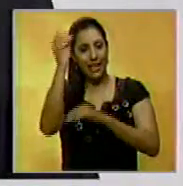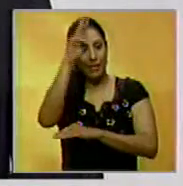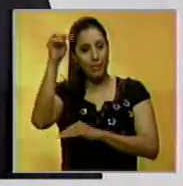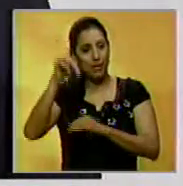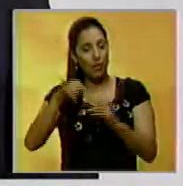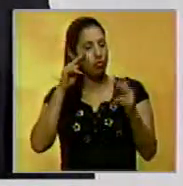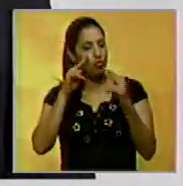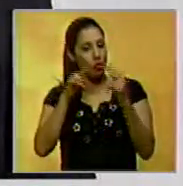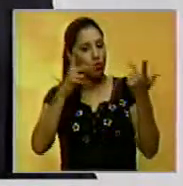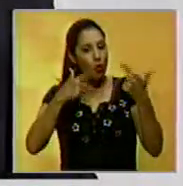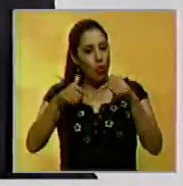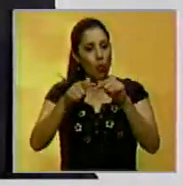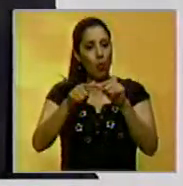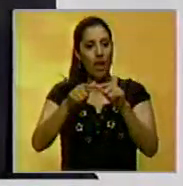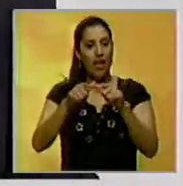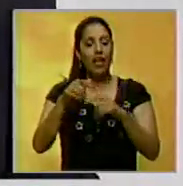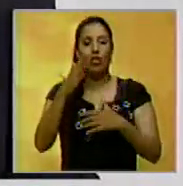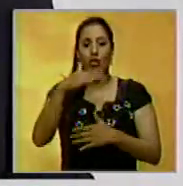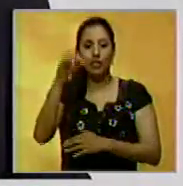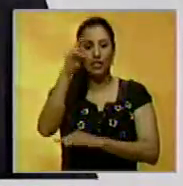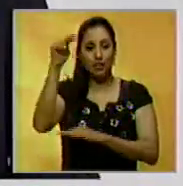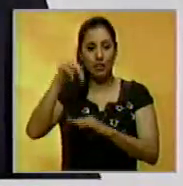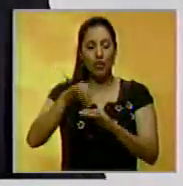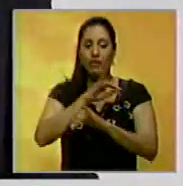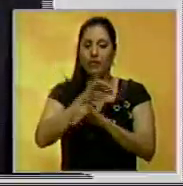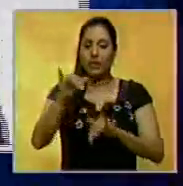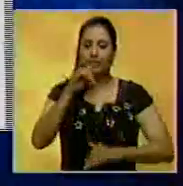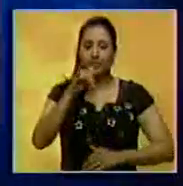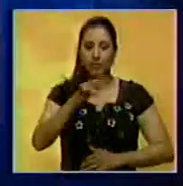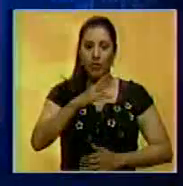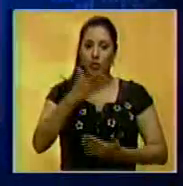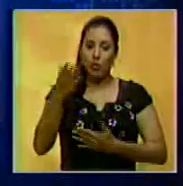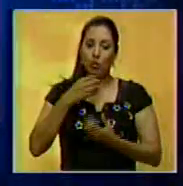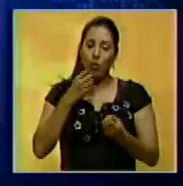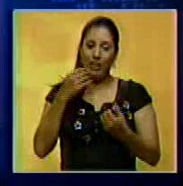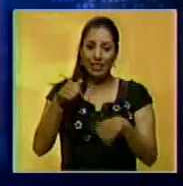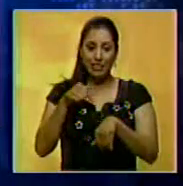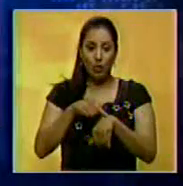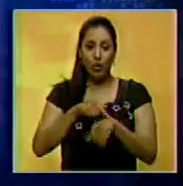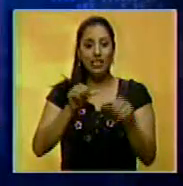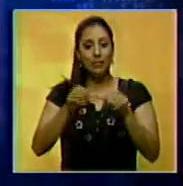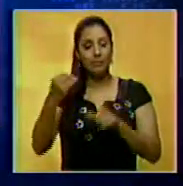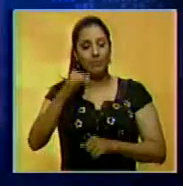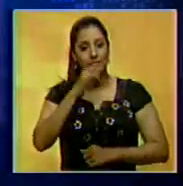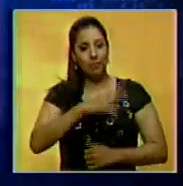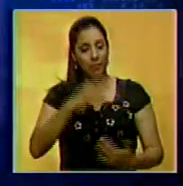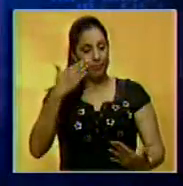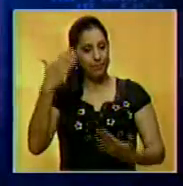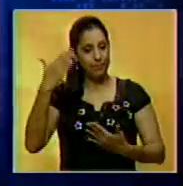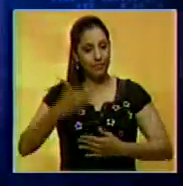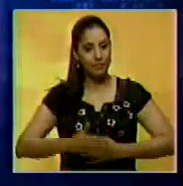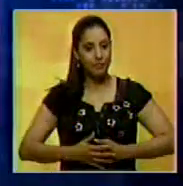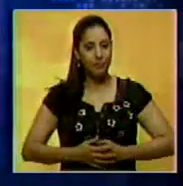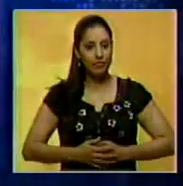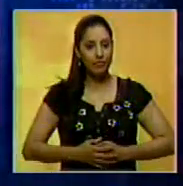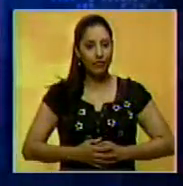Asamblea Nacional a conocer los espacios del Palacio Federal Legislativo. Es la información que podemos ofrecer hasta el momento. Sigan con más de la emisión meridiana de Noticiero Benevisión.